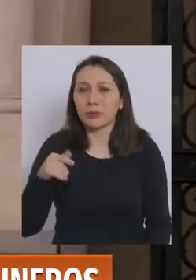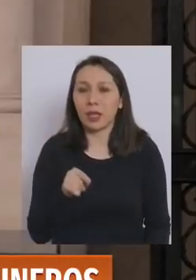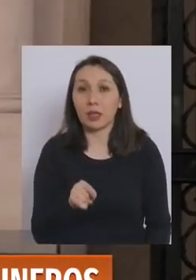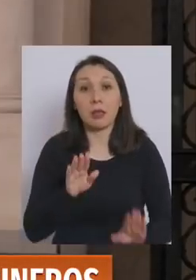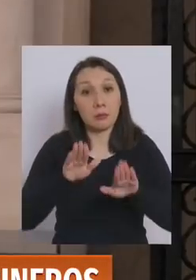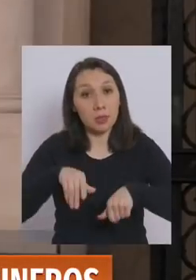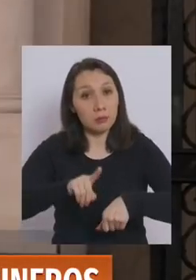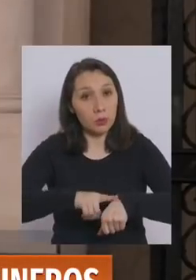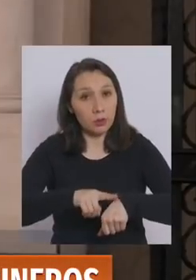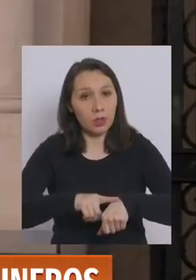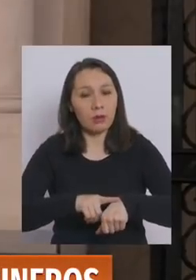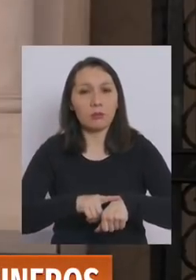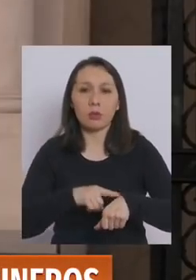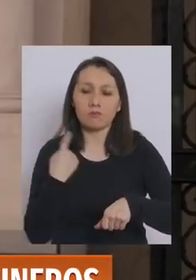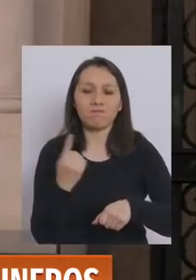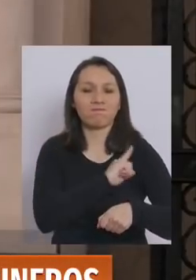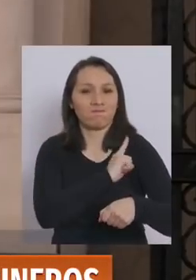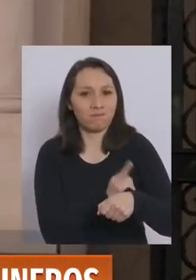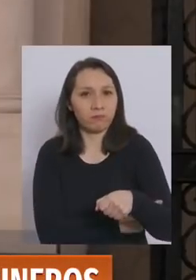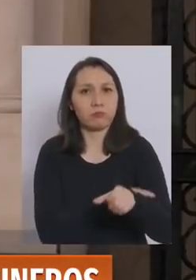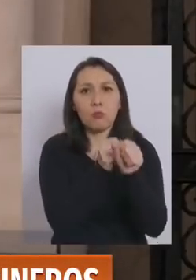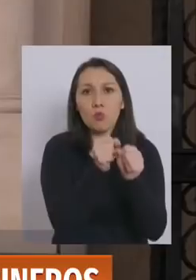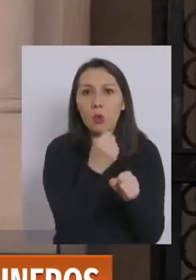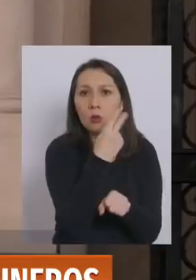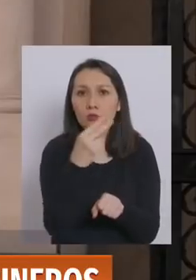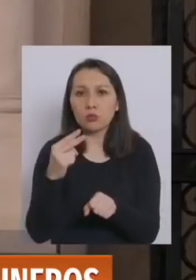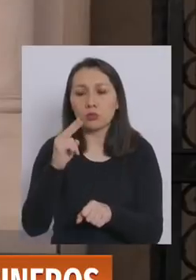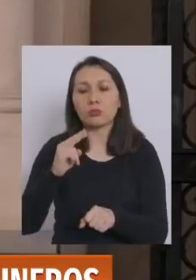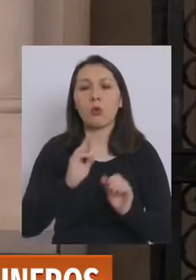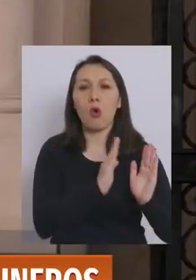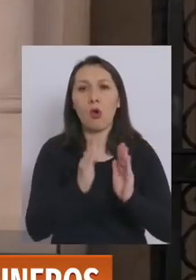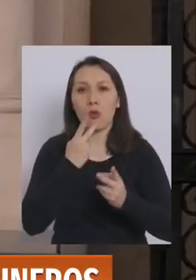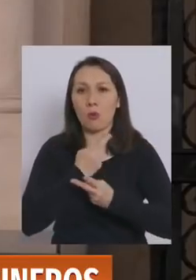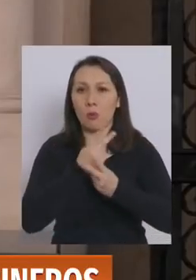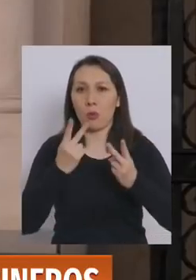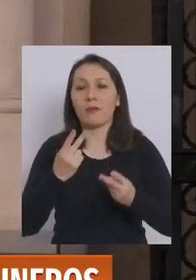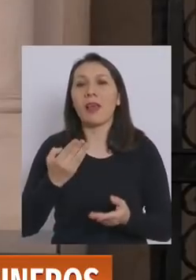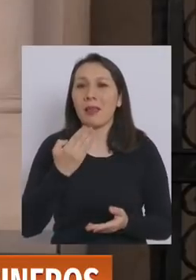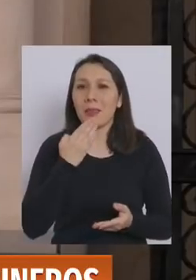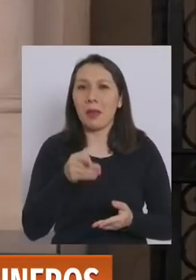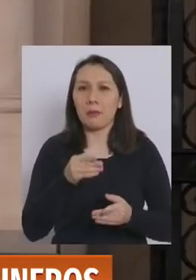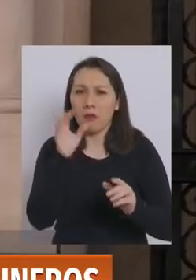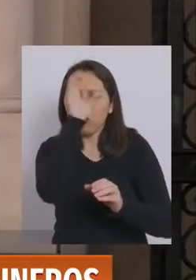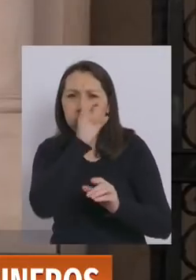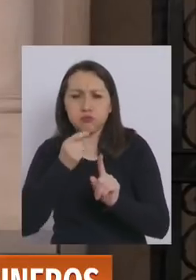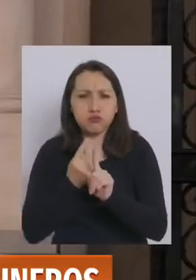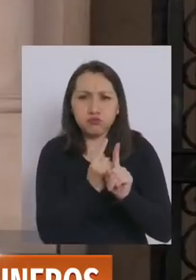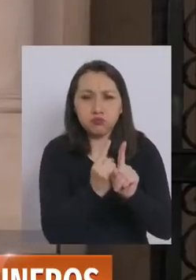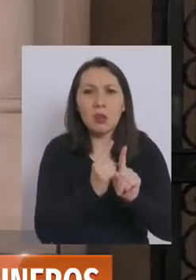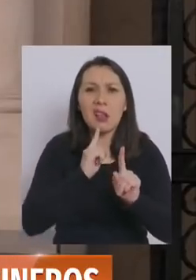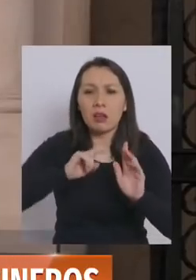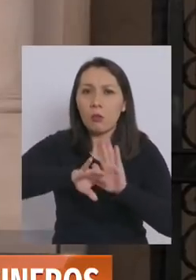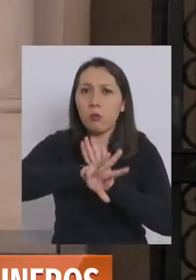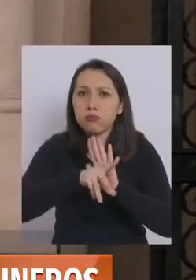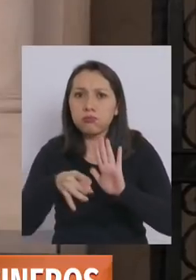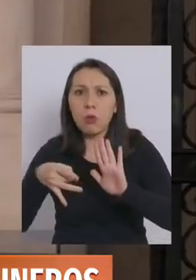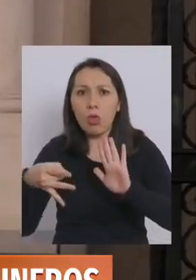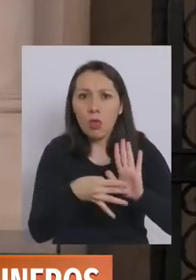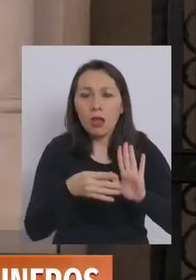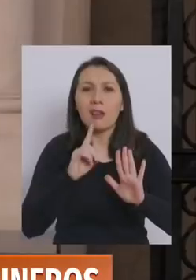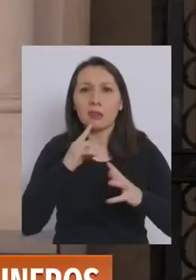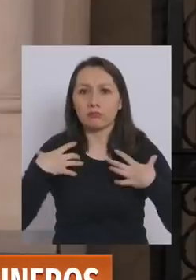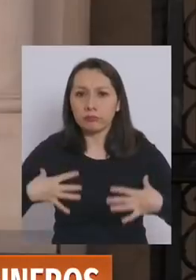Al mismo tiempo, hay que fortalecer sus capacidades para el orden público y también la persecución de los delitos a través de